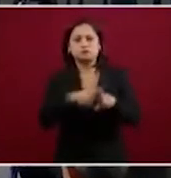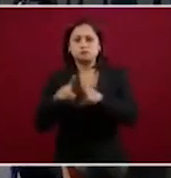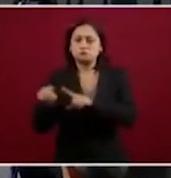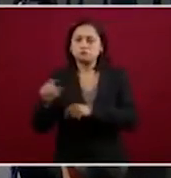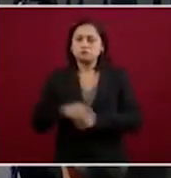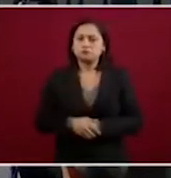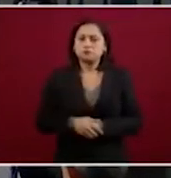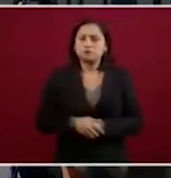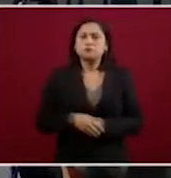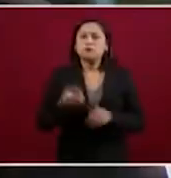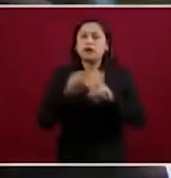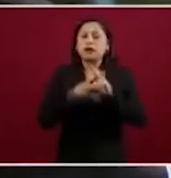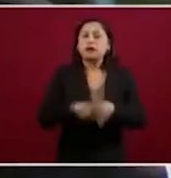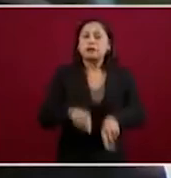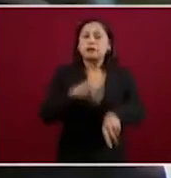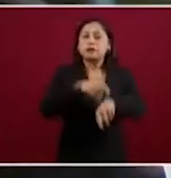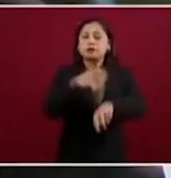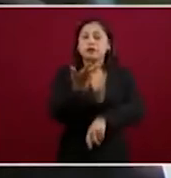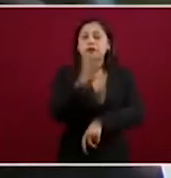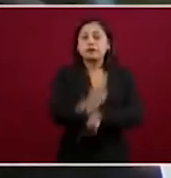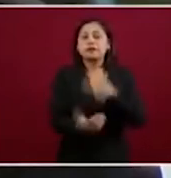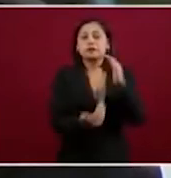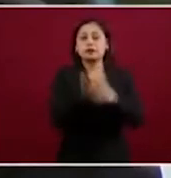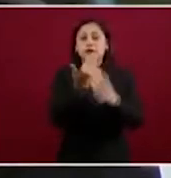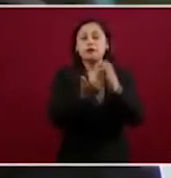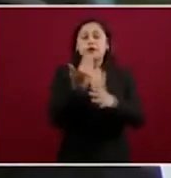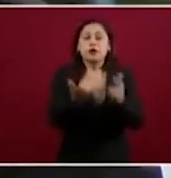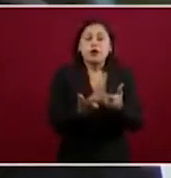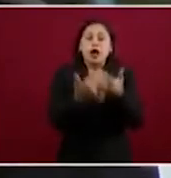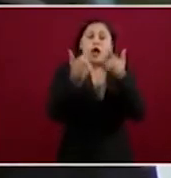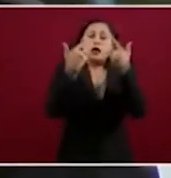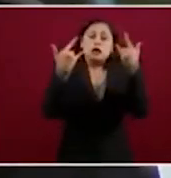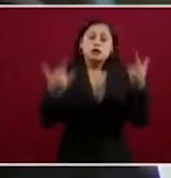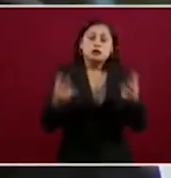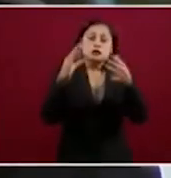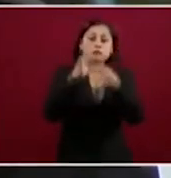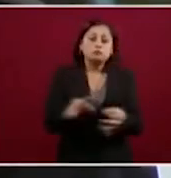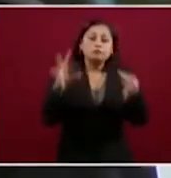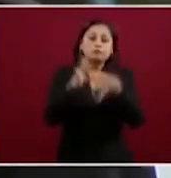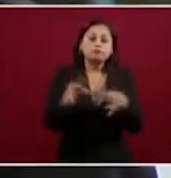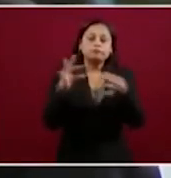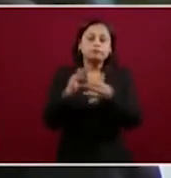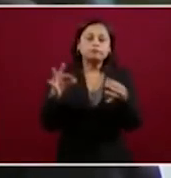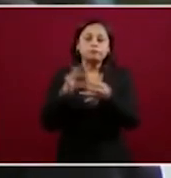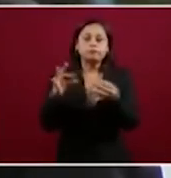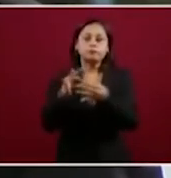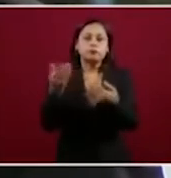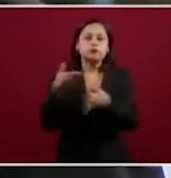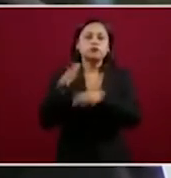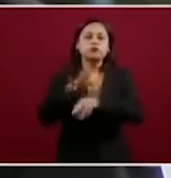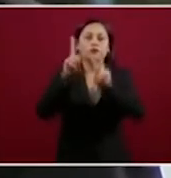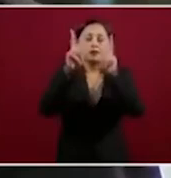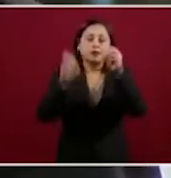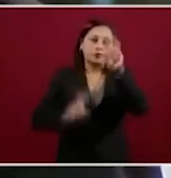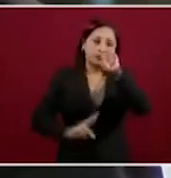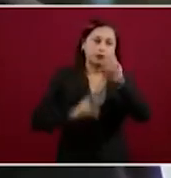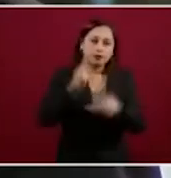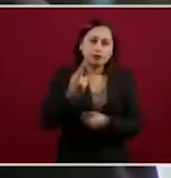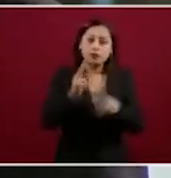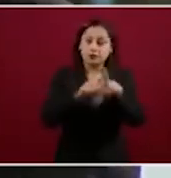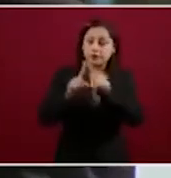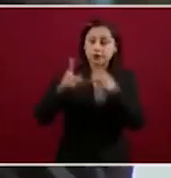empezarán a las 10 de la mañana con un programa histórico sobre la Revolución en el que participan destacadas y destacados